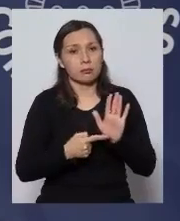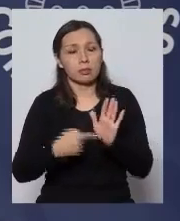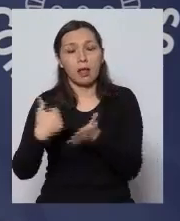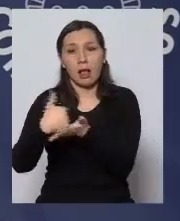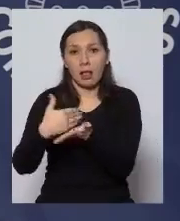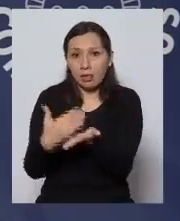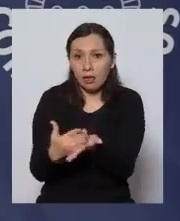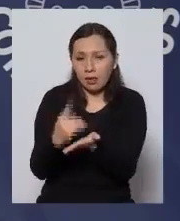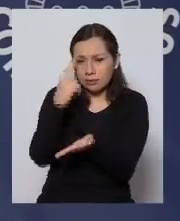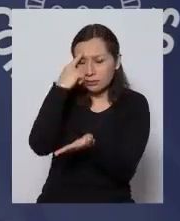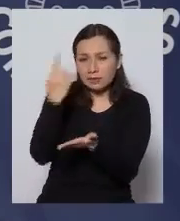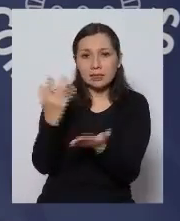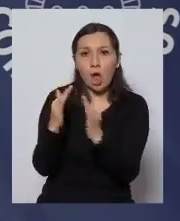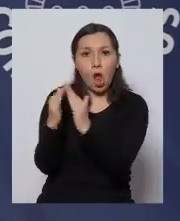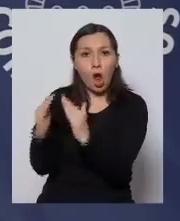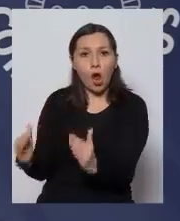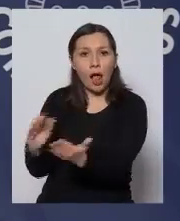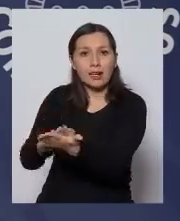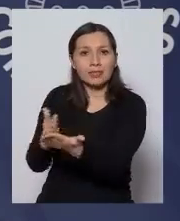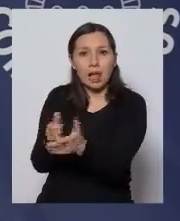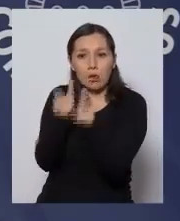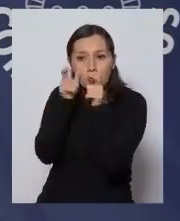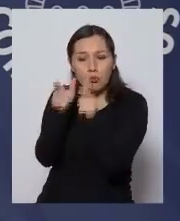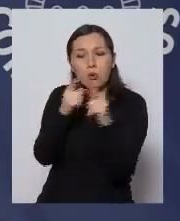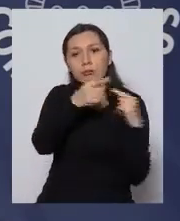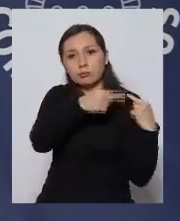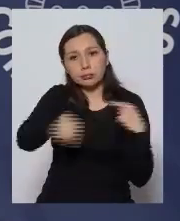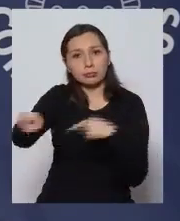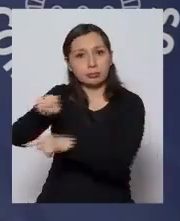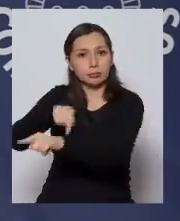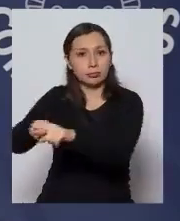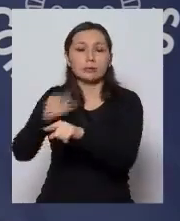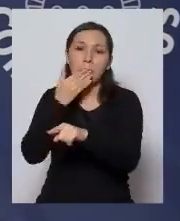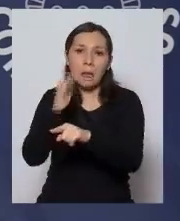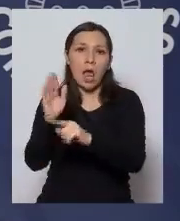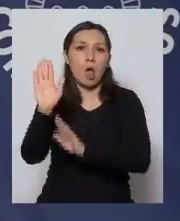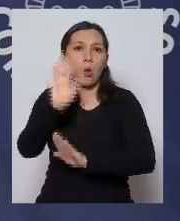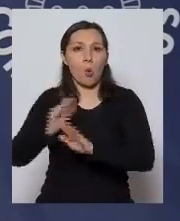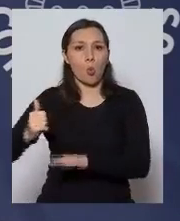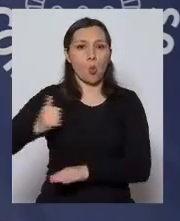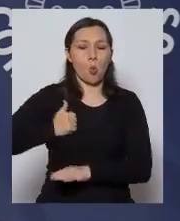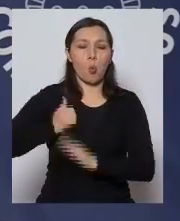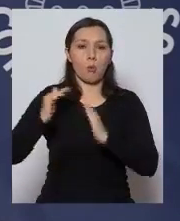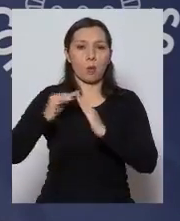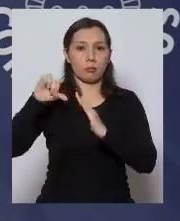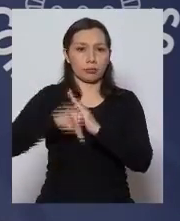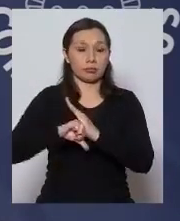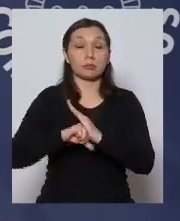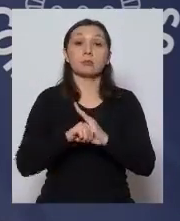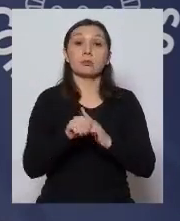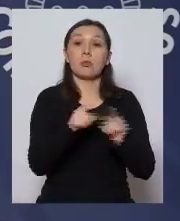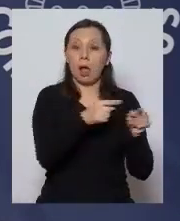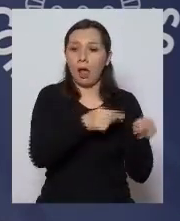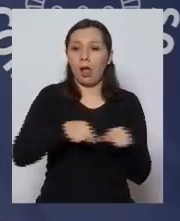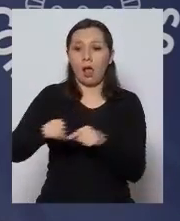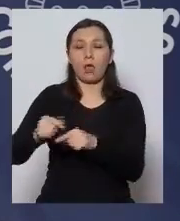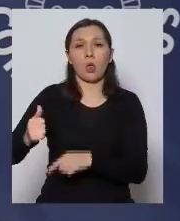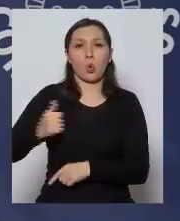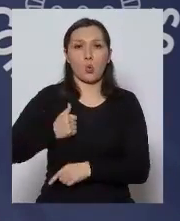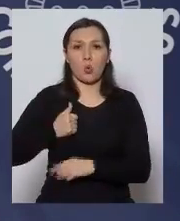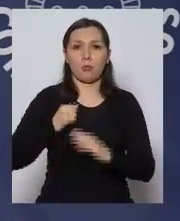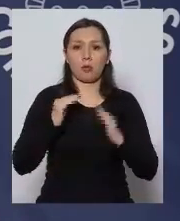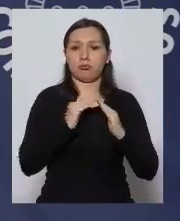estrategia de las residencias sanitarias donde las personas tienen que ser trasladadas para cumplir su